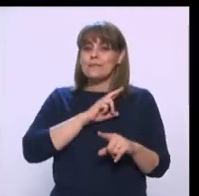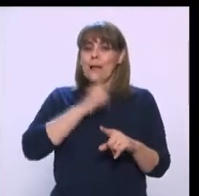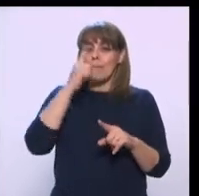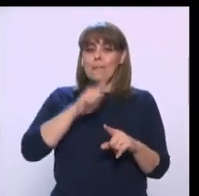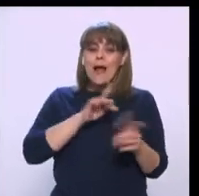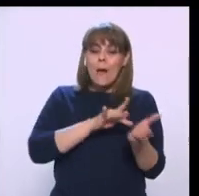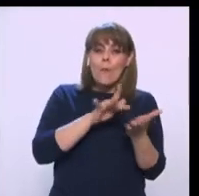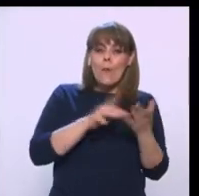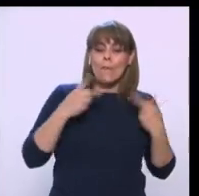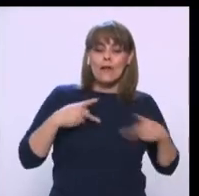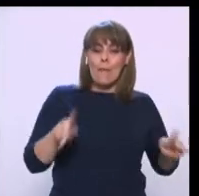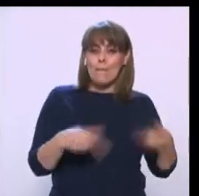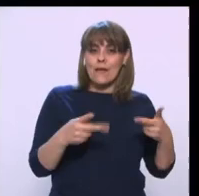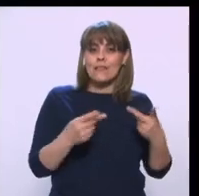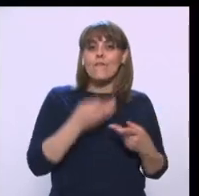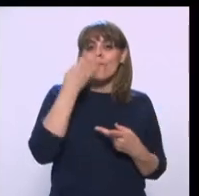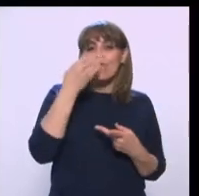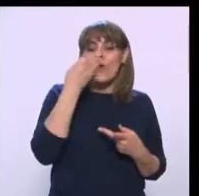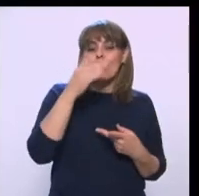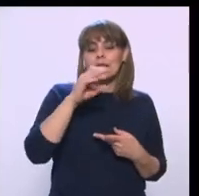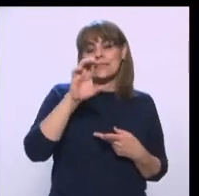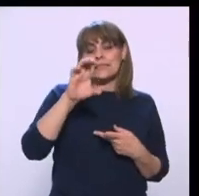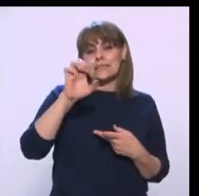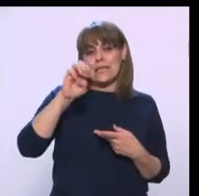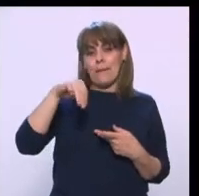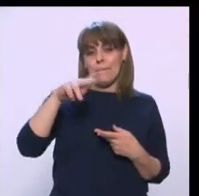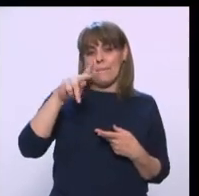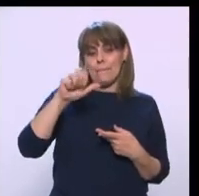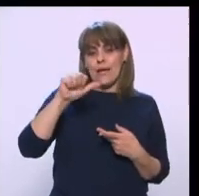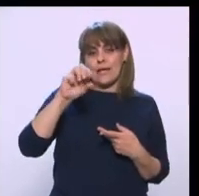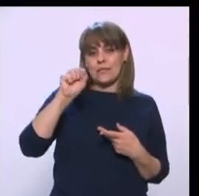ciudad en la emisión, nuestra emisión de Clasificados.